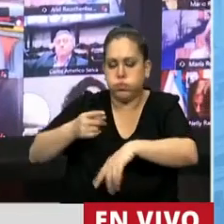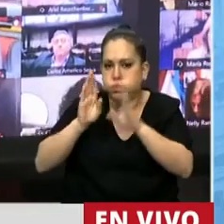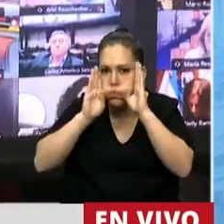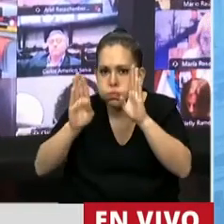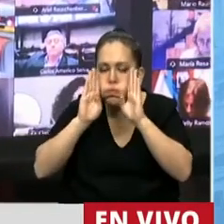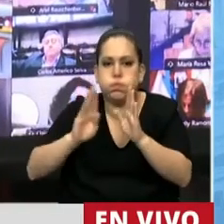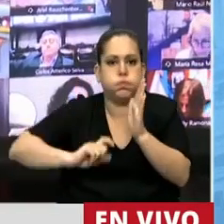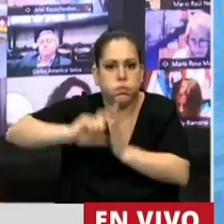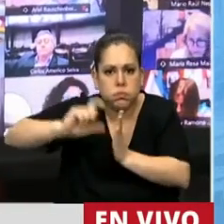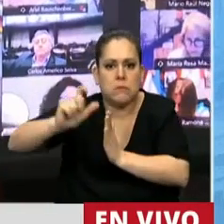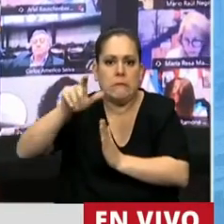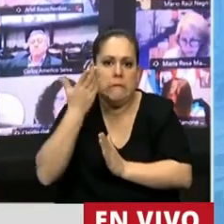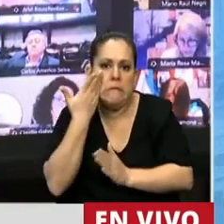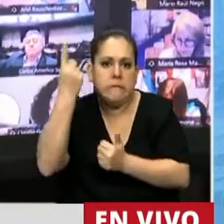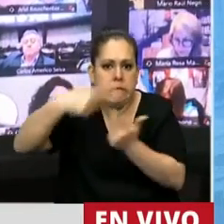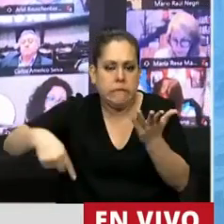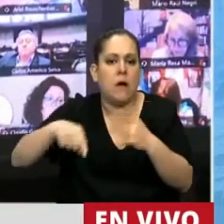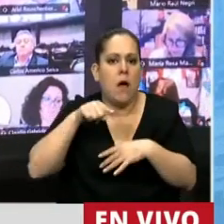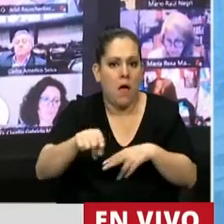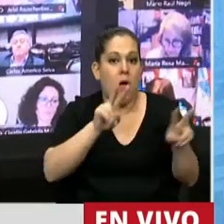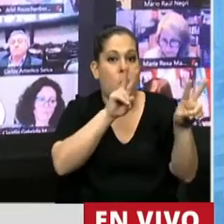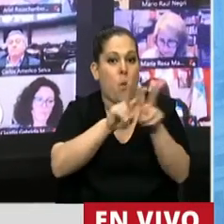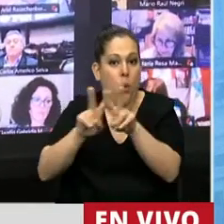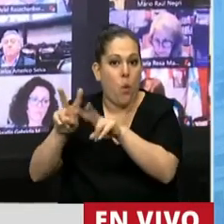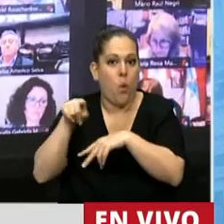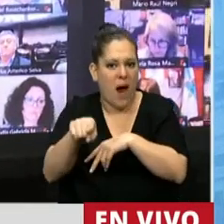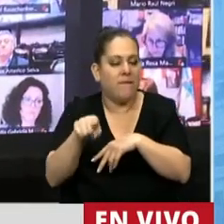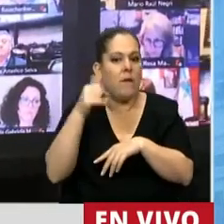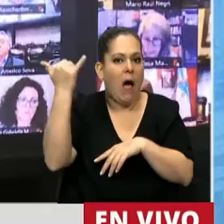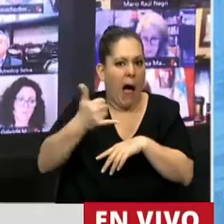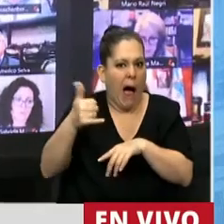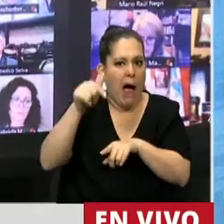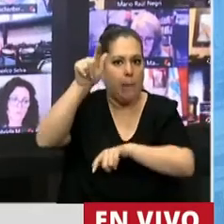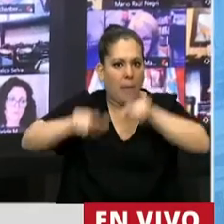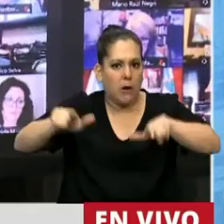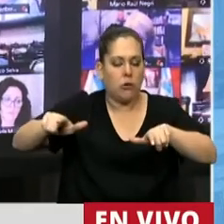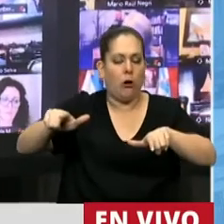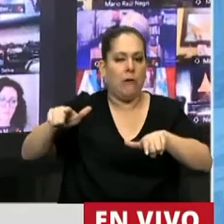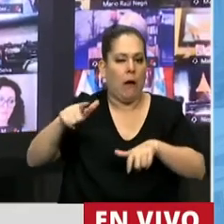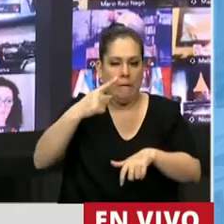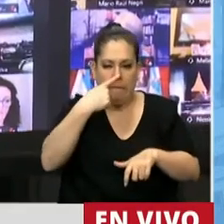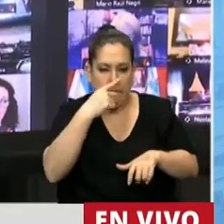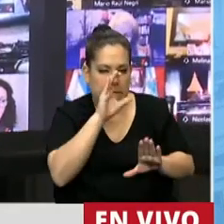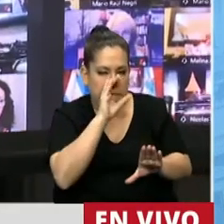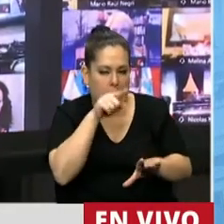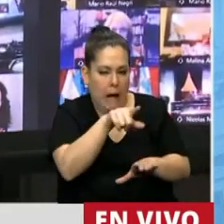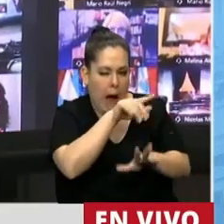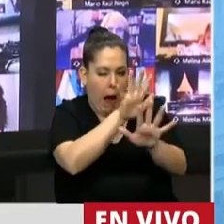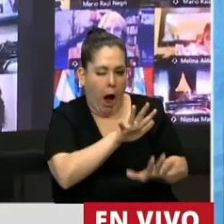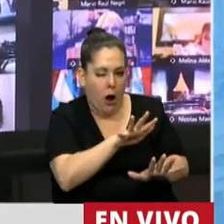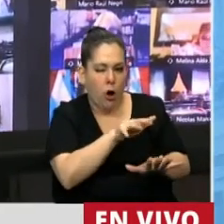océano que es la web en la que los delincuentes que se dedican al ciberacoso